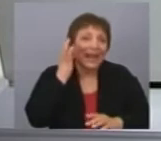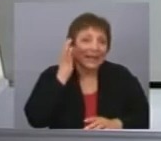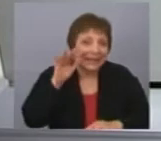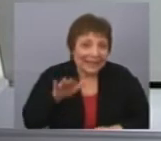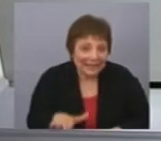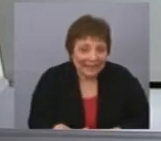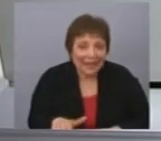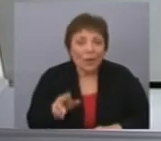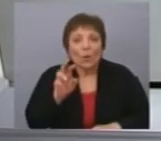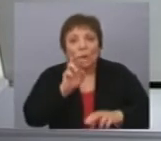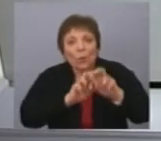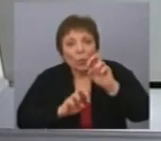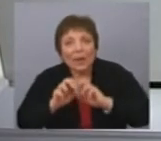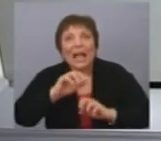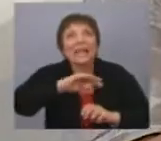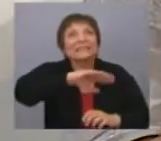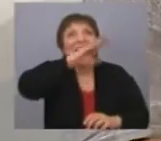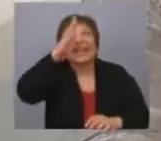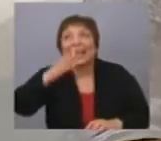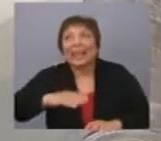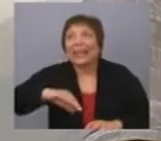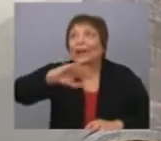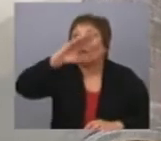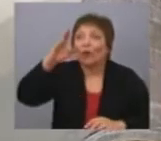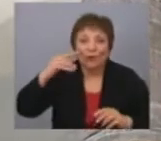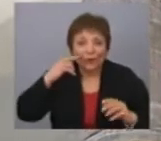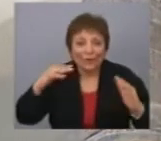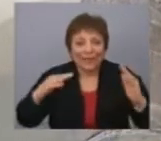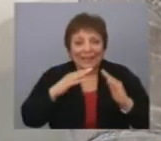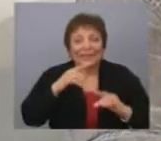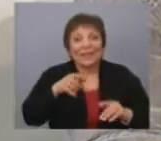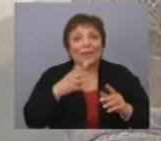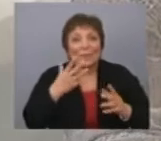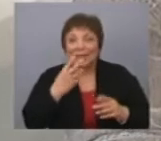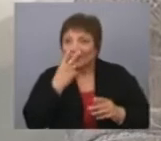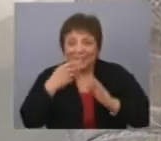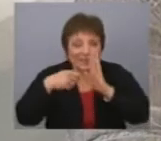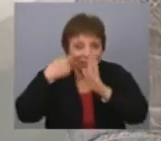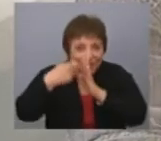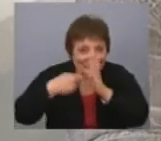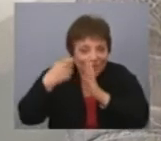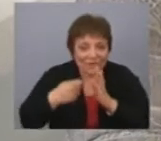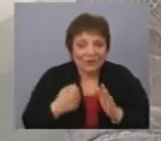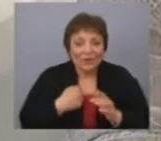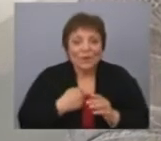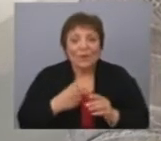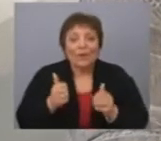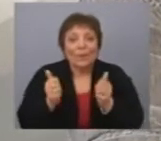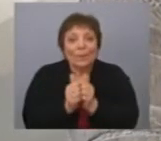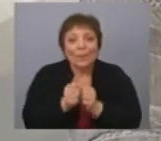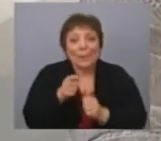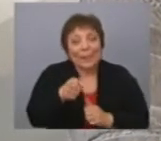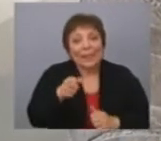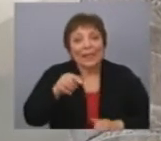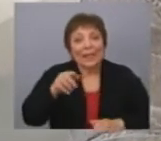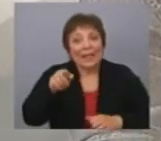que busca en esos cerros y lo digo además en mi parte, que era la parte audiovisual, yo me vinculo con Moira, que